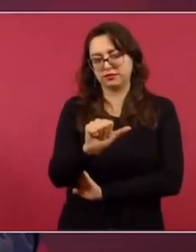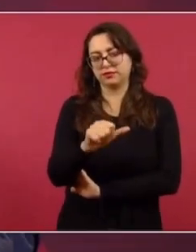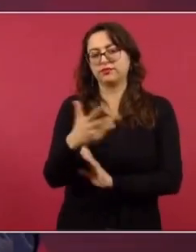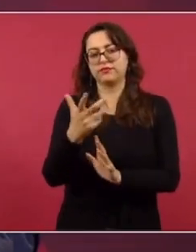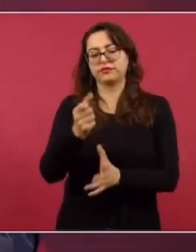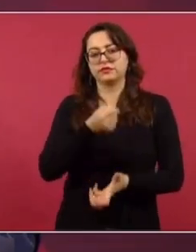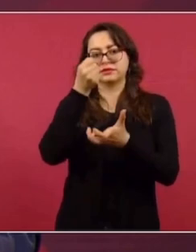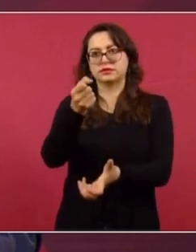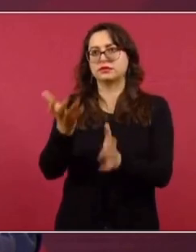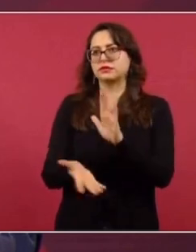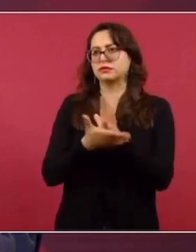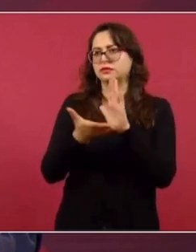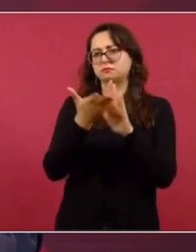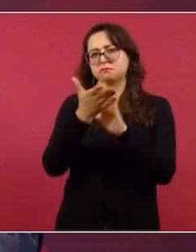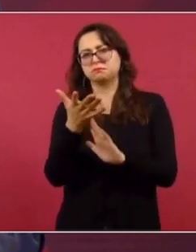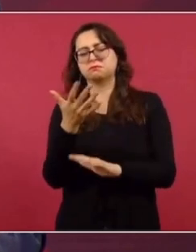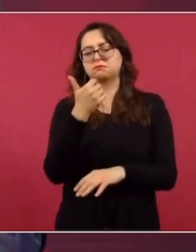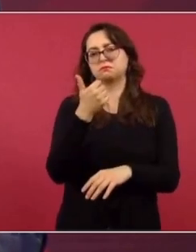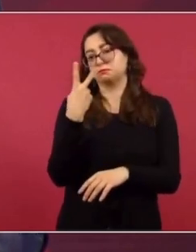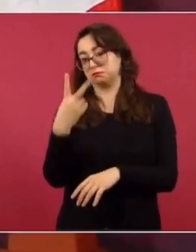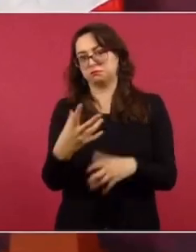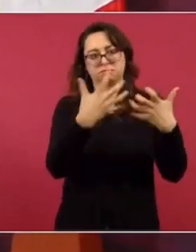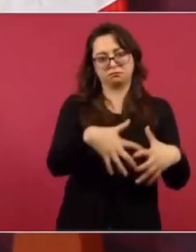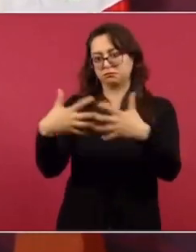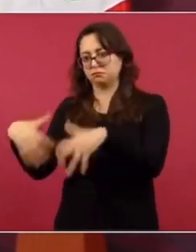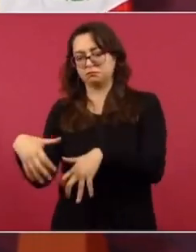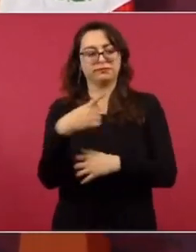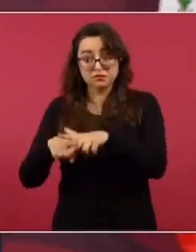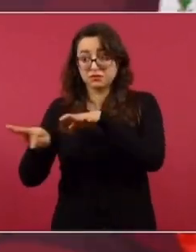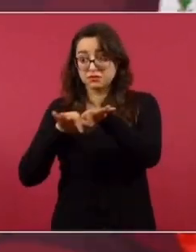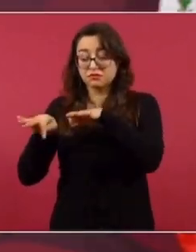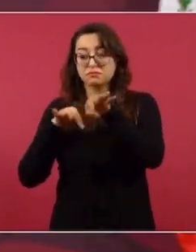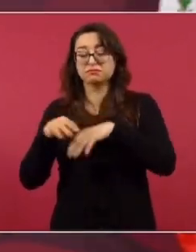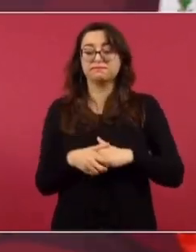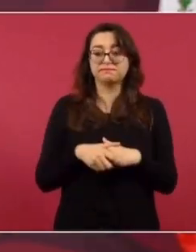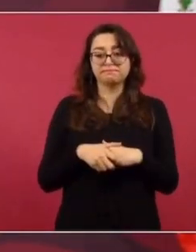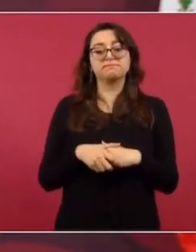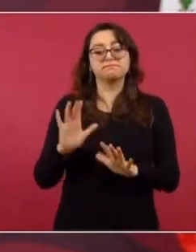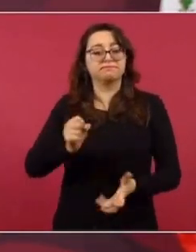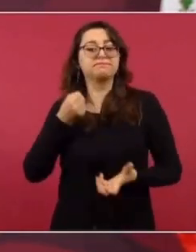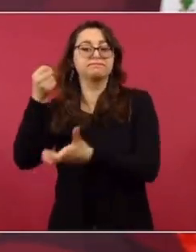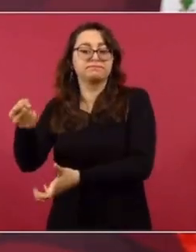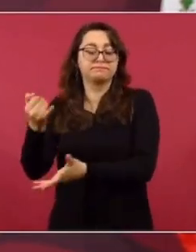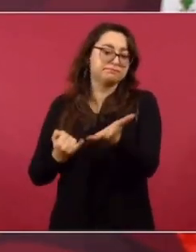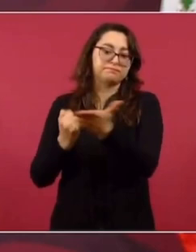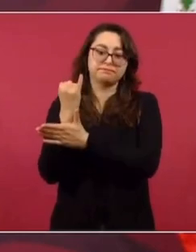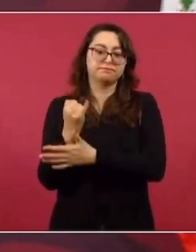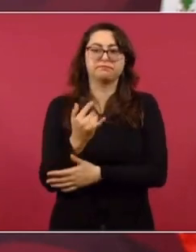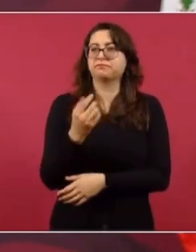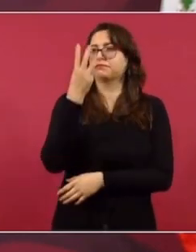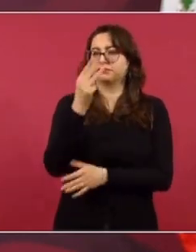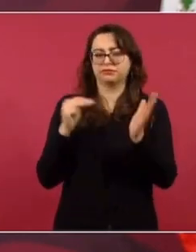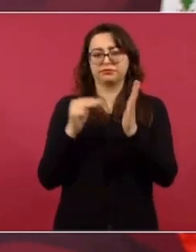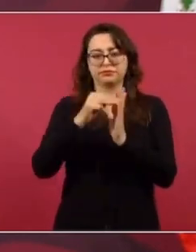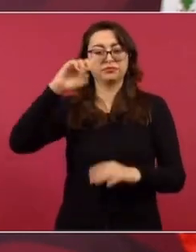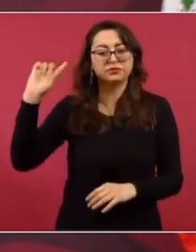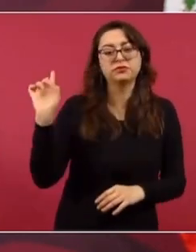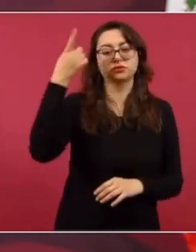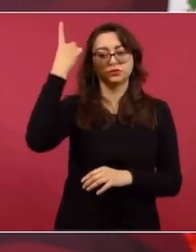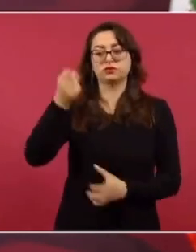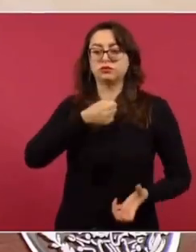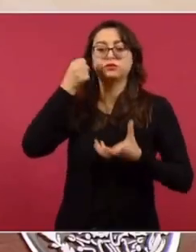del orden de 100 mil millones de pesos. Y estamos destinando alrededor de 3 mil millones de dólares